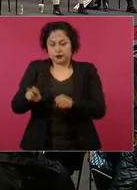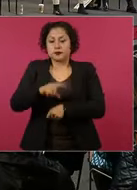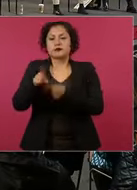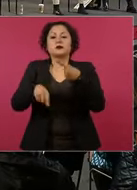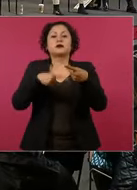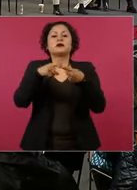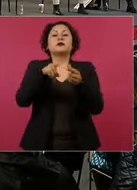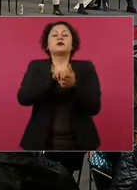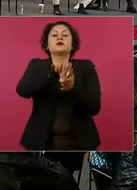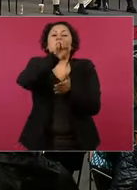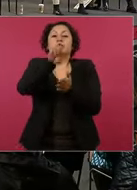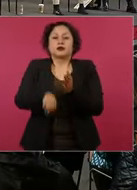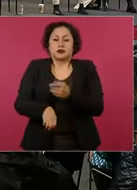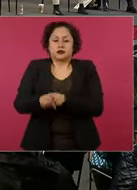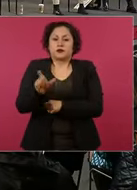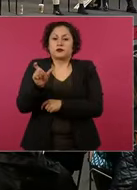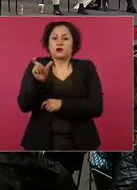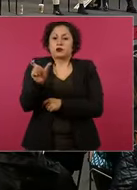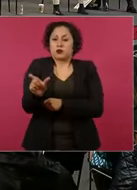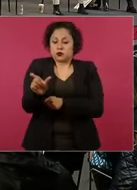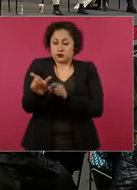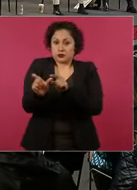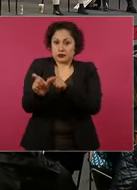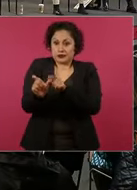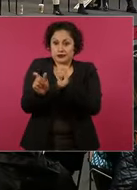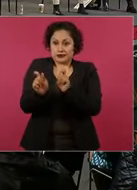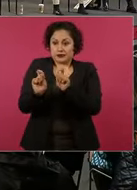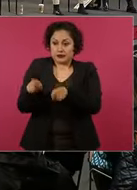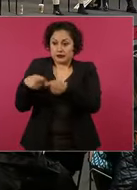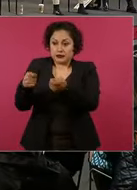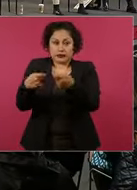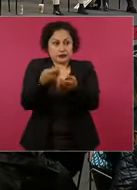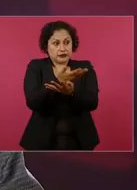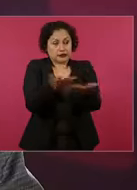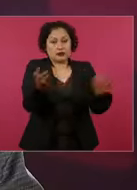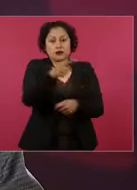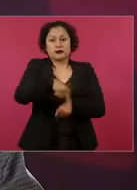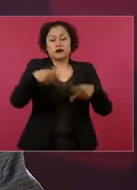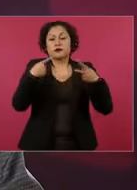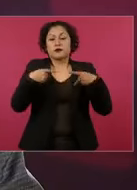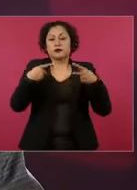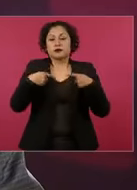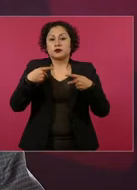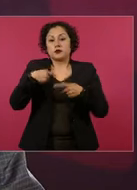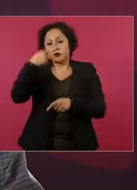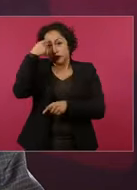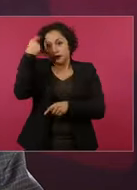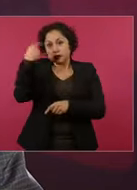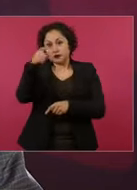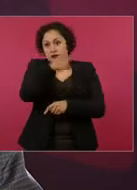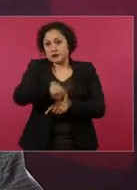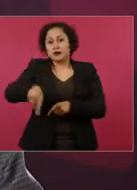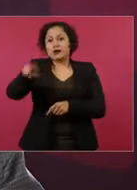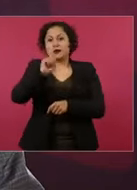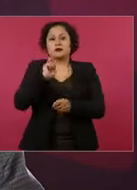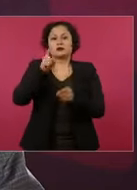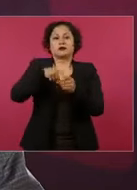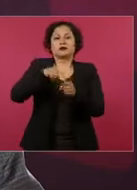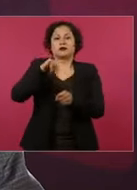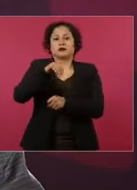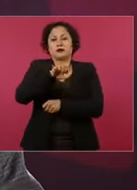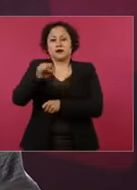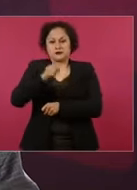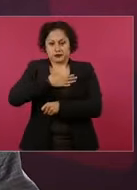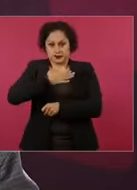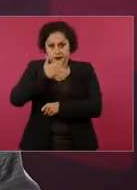credencialización de los usuarios, de los pacientes del INSS Bienestar. En